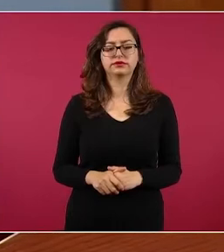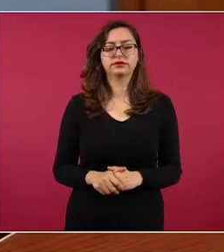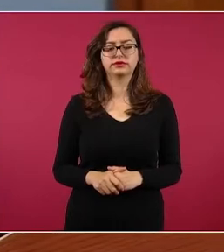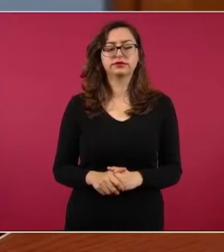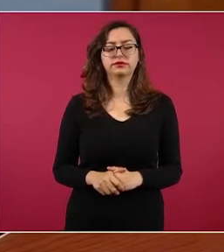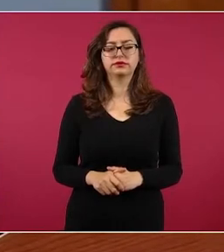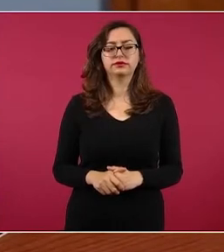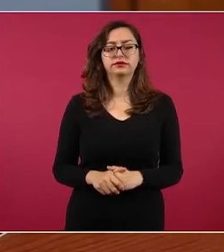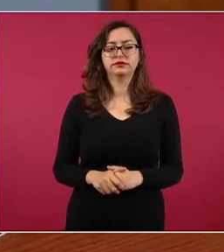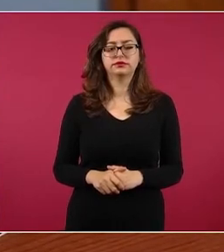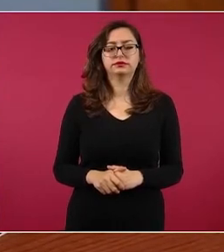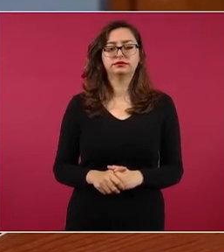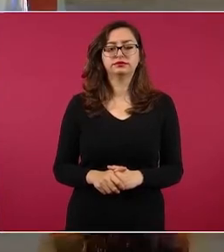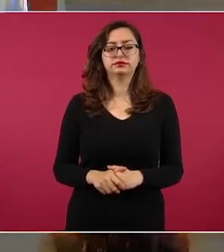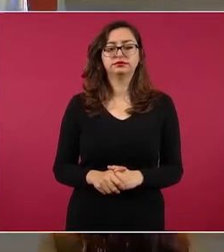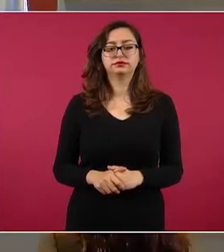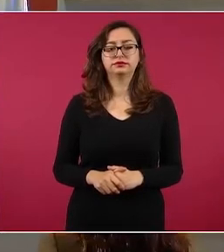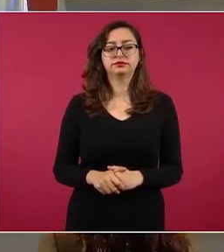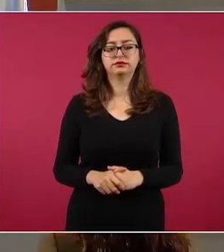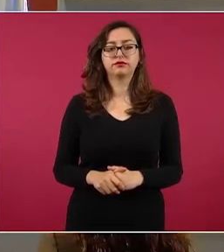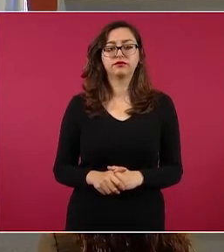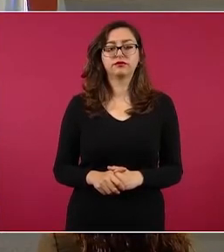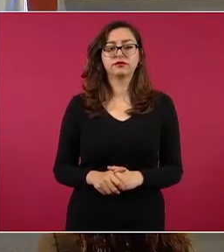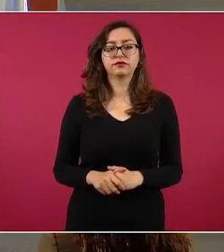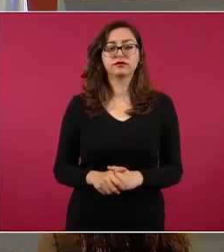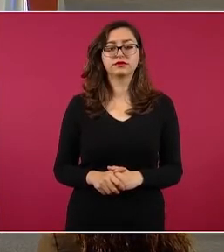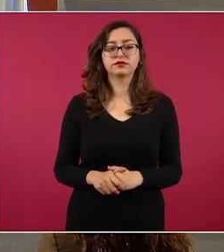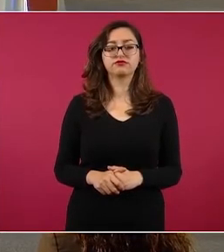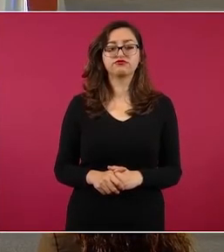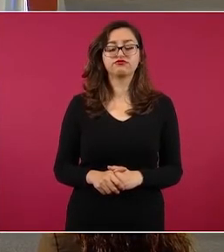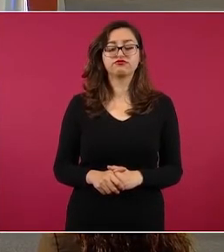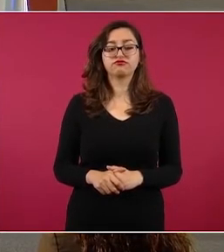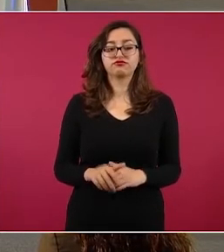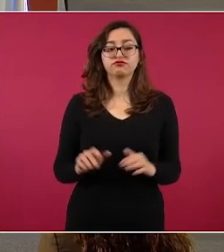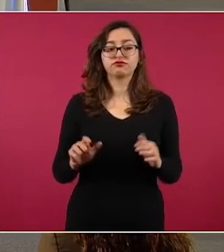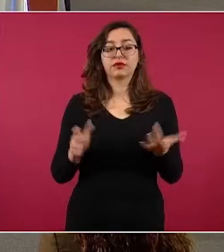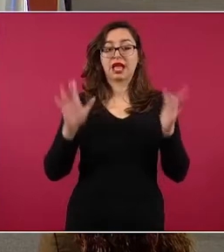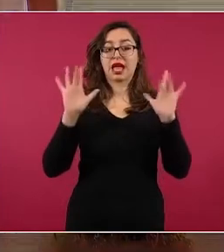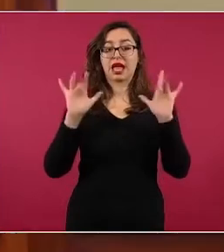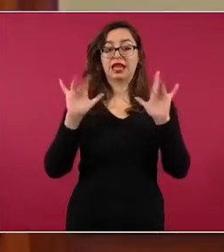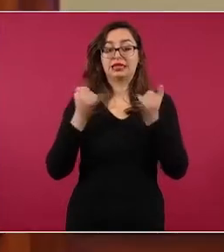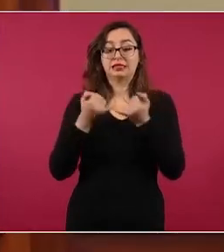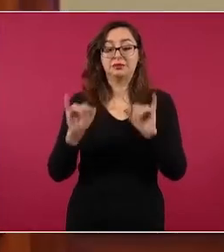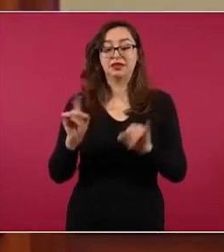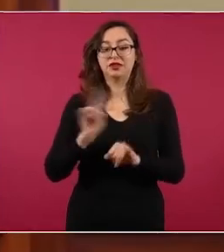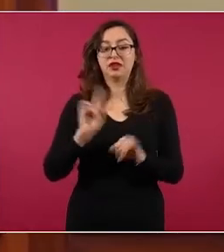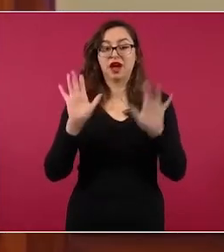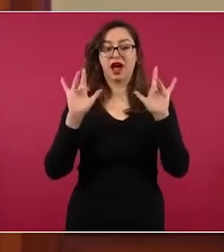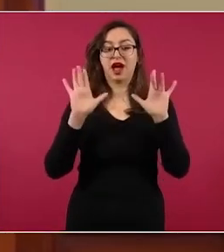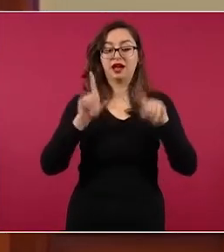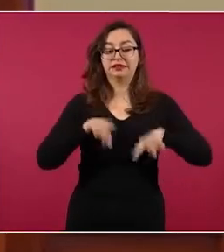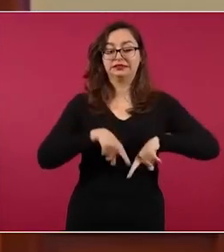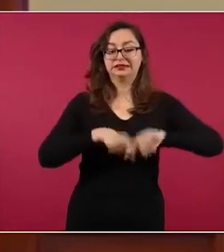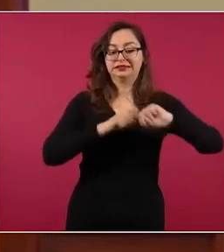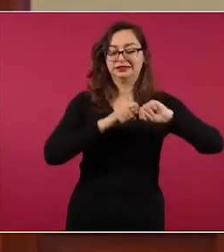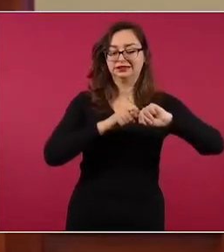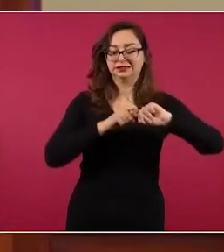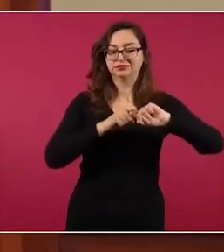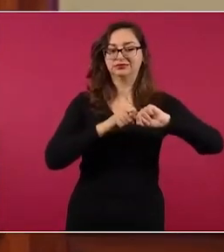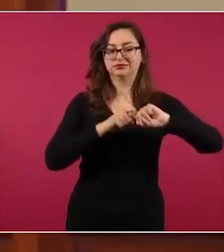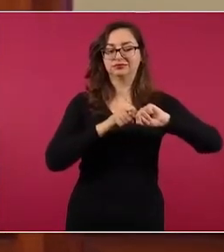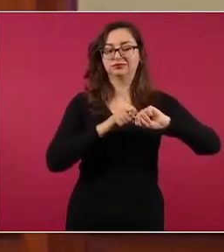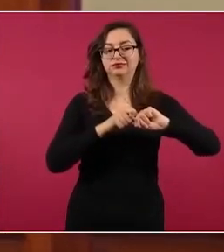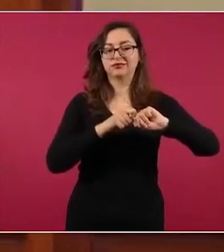de la dependencia. Es que él fue secretario de Hacienda, creo,